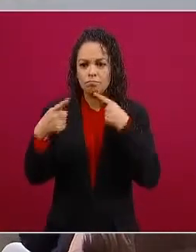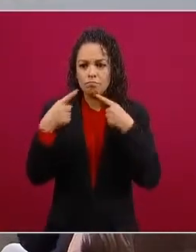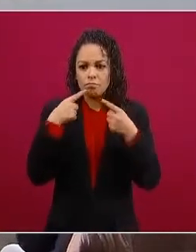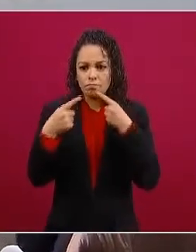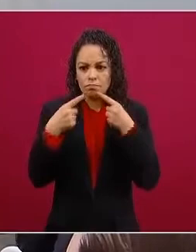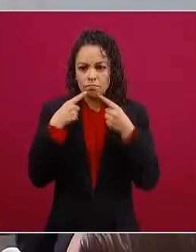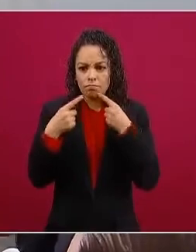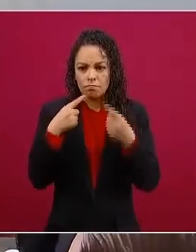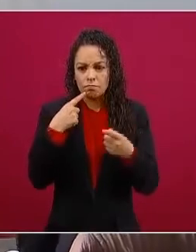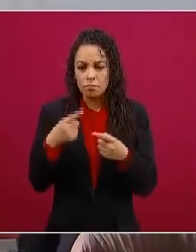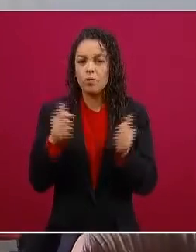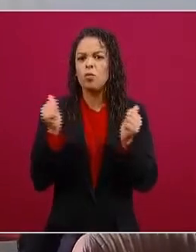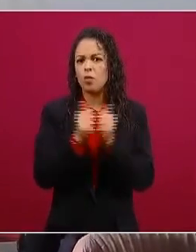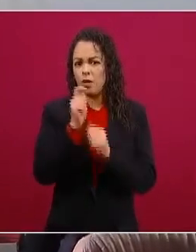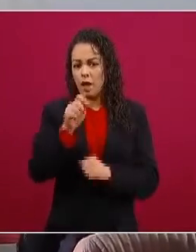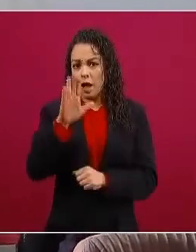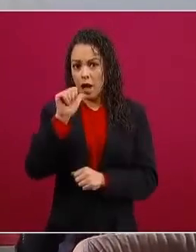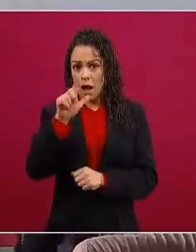sur sí